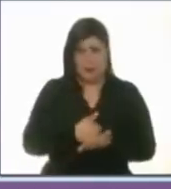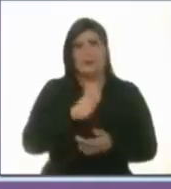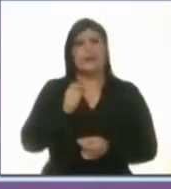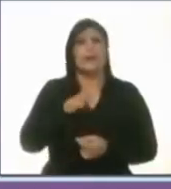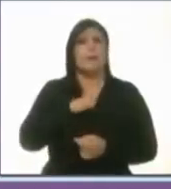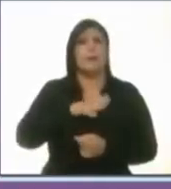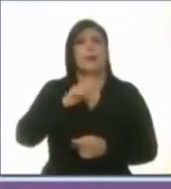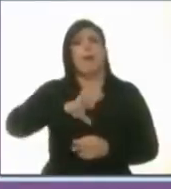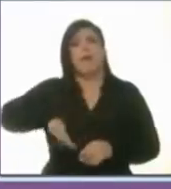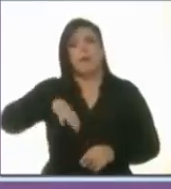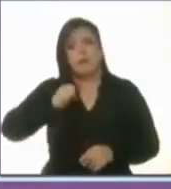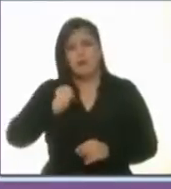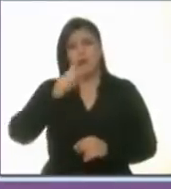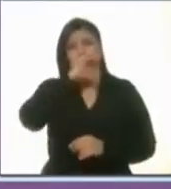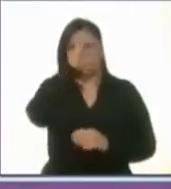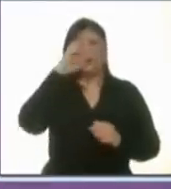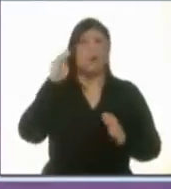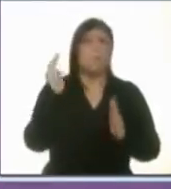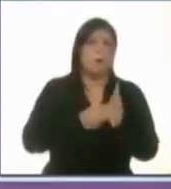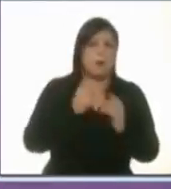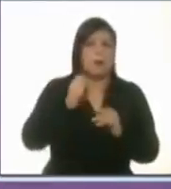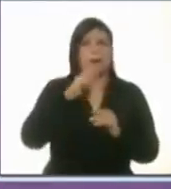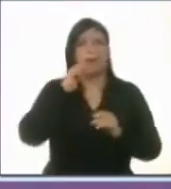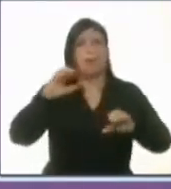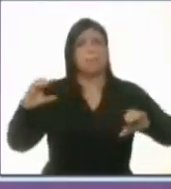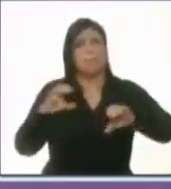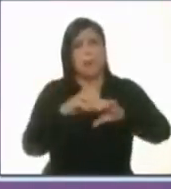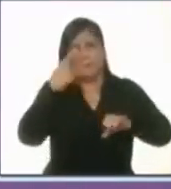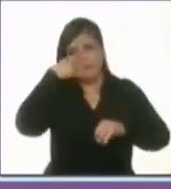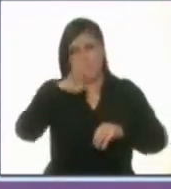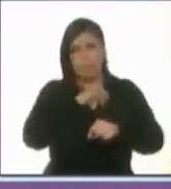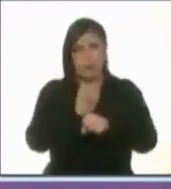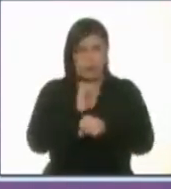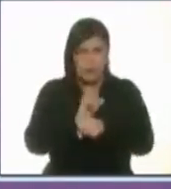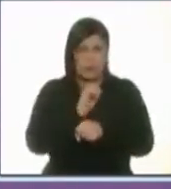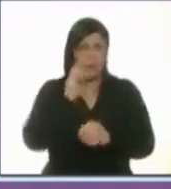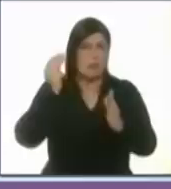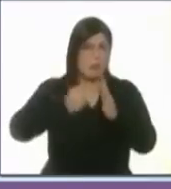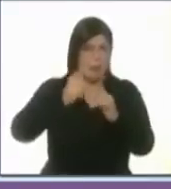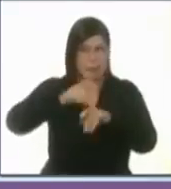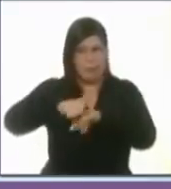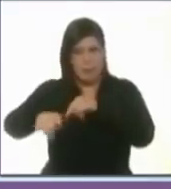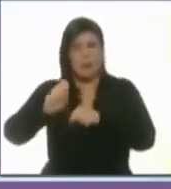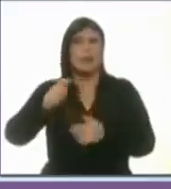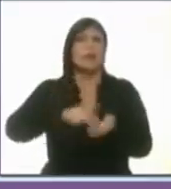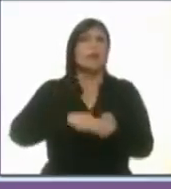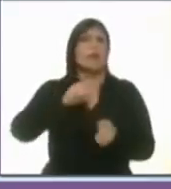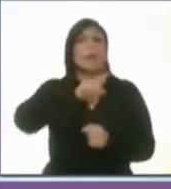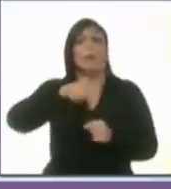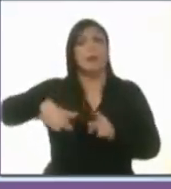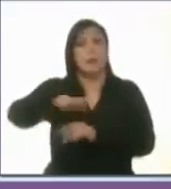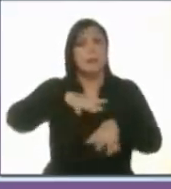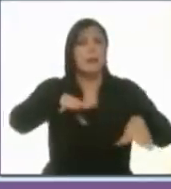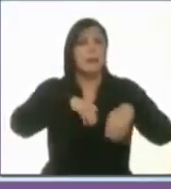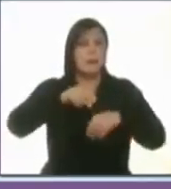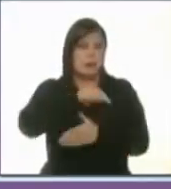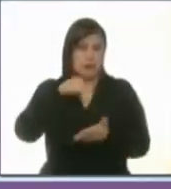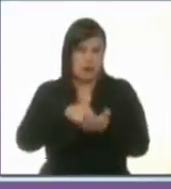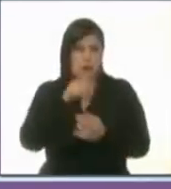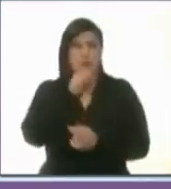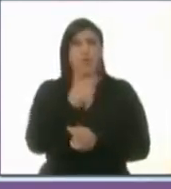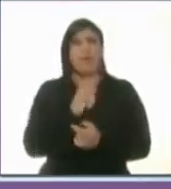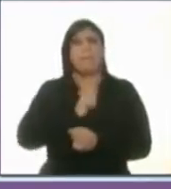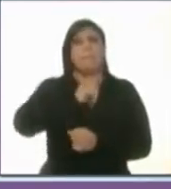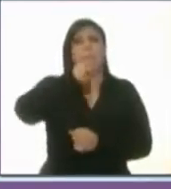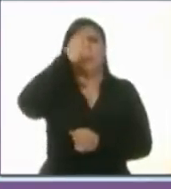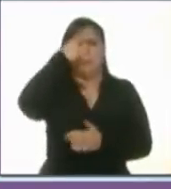fotomultas el abuso de las arañas el abuso de la privatización de los espacios públicos el abuso del incremento en el predial y